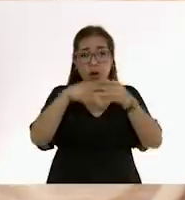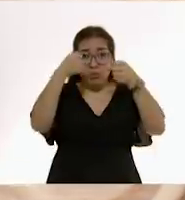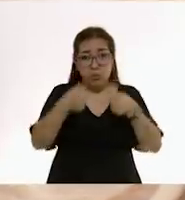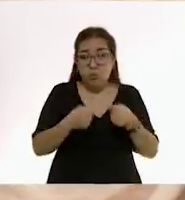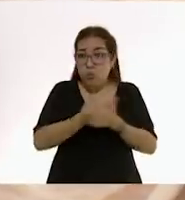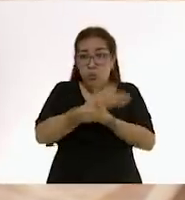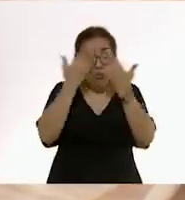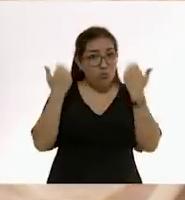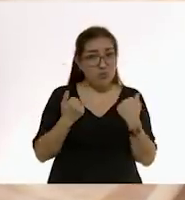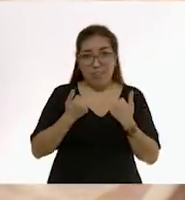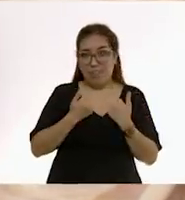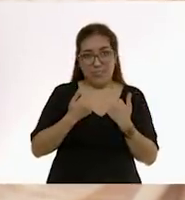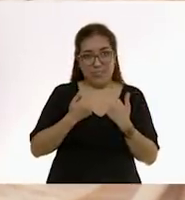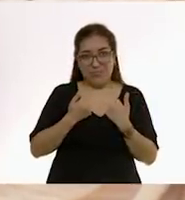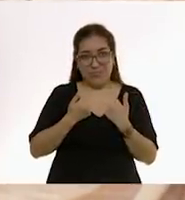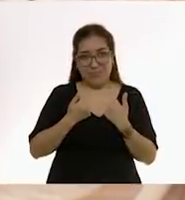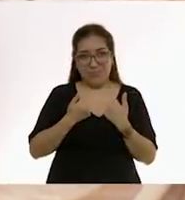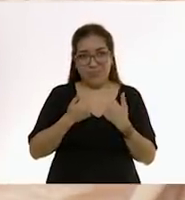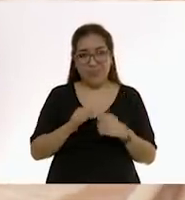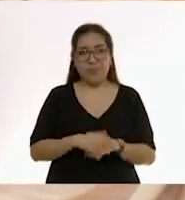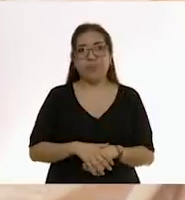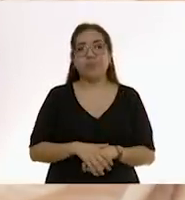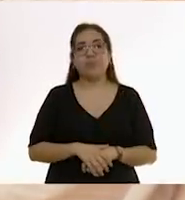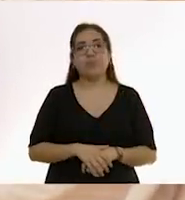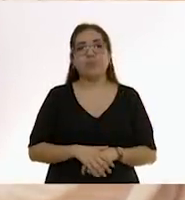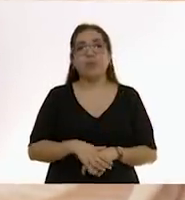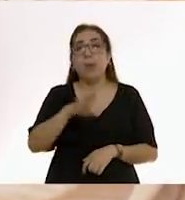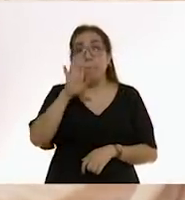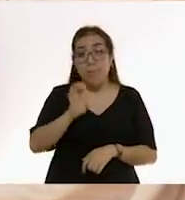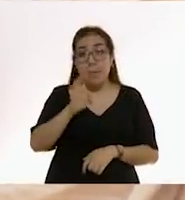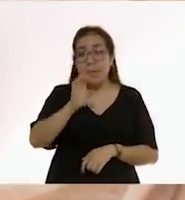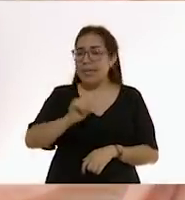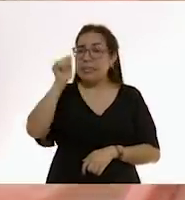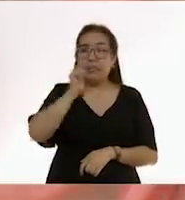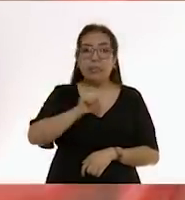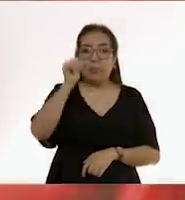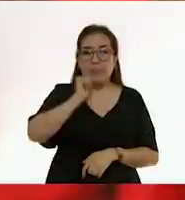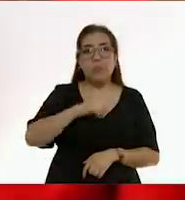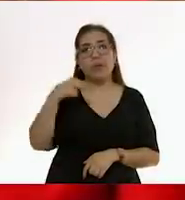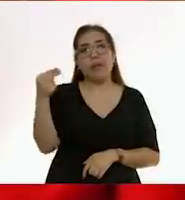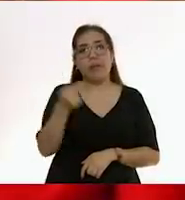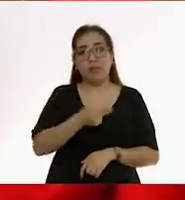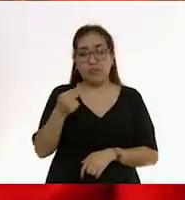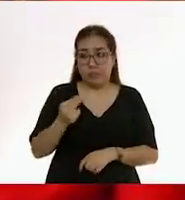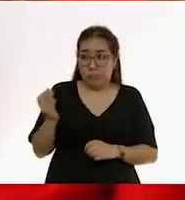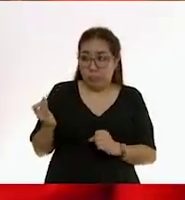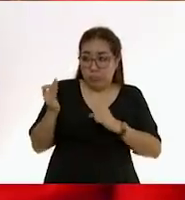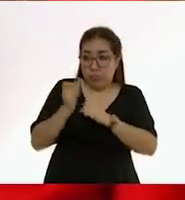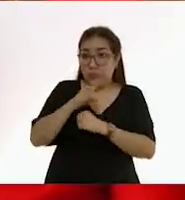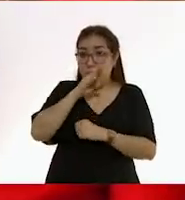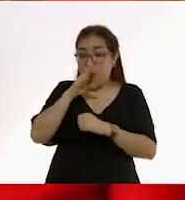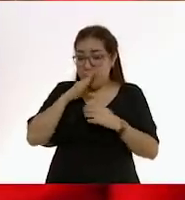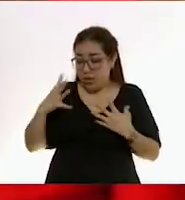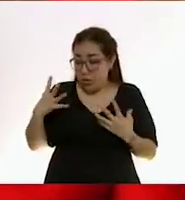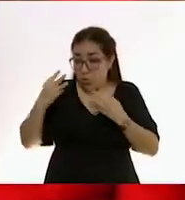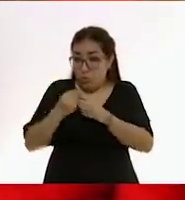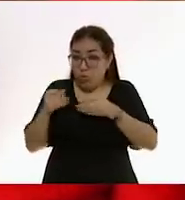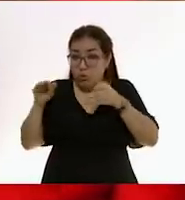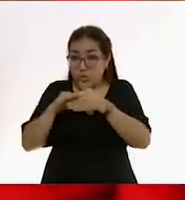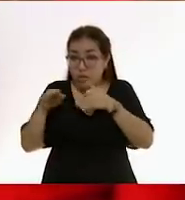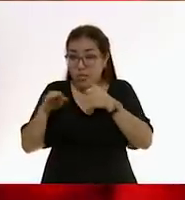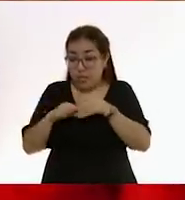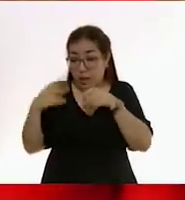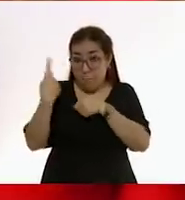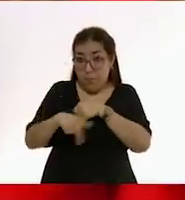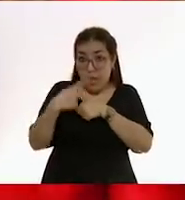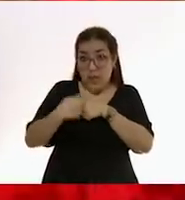cosas que nosotros creamos para que estén seguros en la noche. Los bebés saben que en la medida que están cerca de mamá, en caso de cualquier